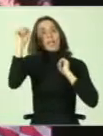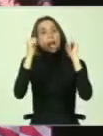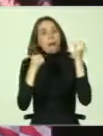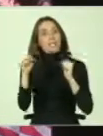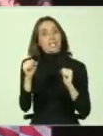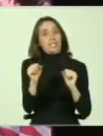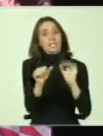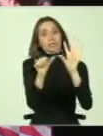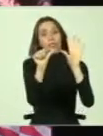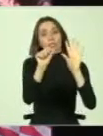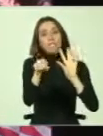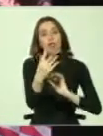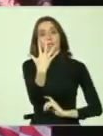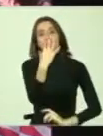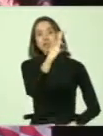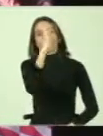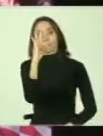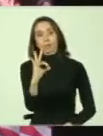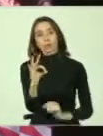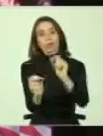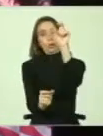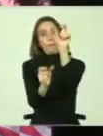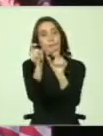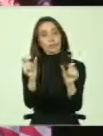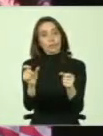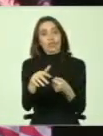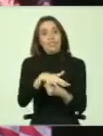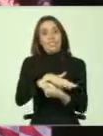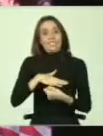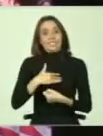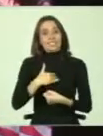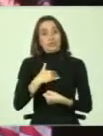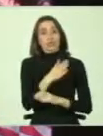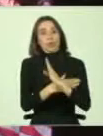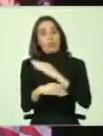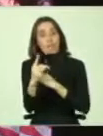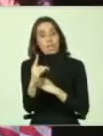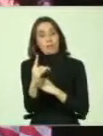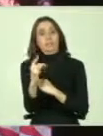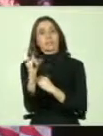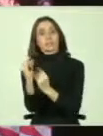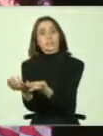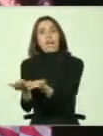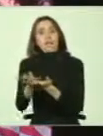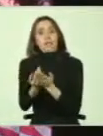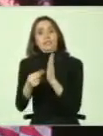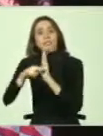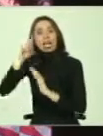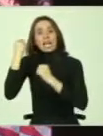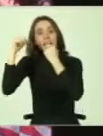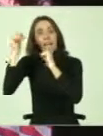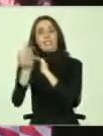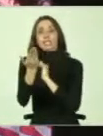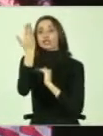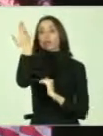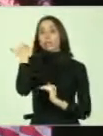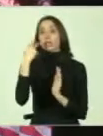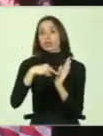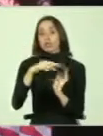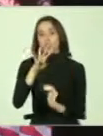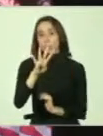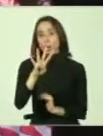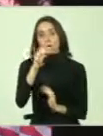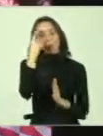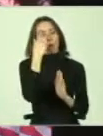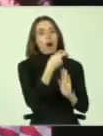es un 6.5% de las personas en situación de discapacidad reciben atención en rehabilitación el año 2004. Las